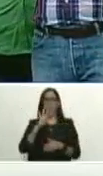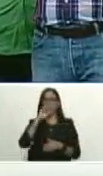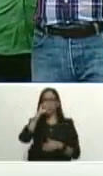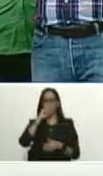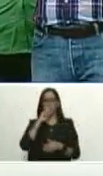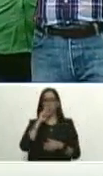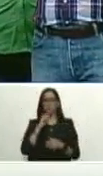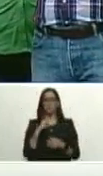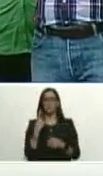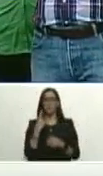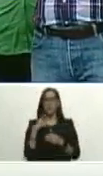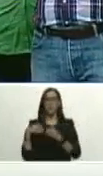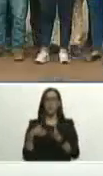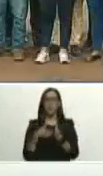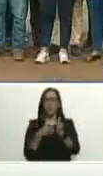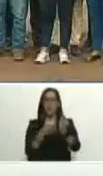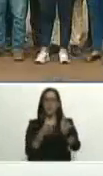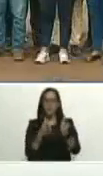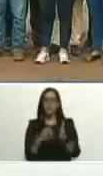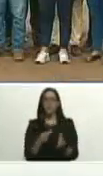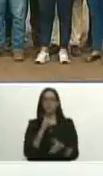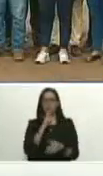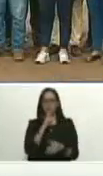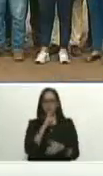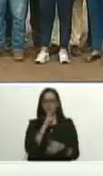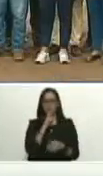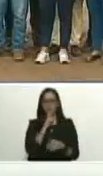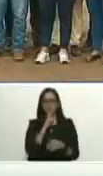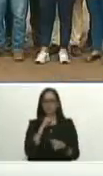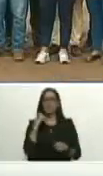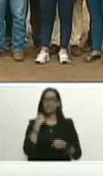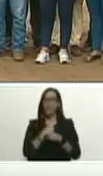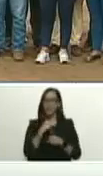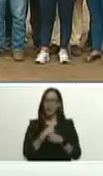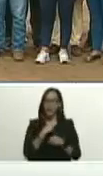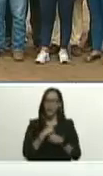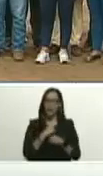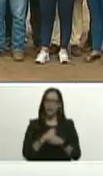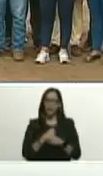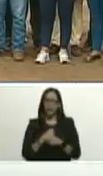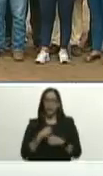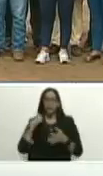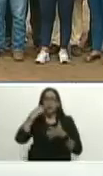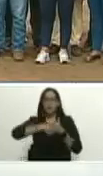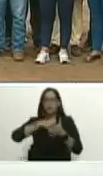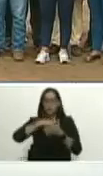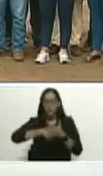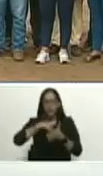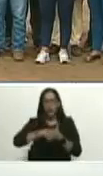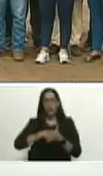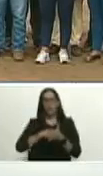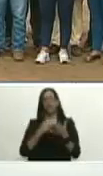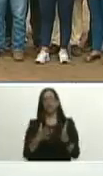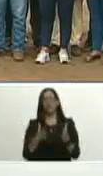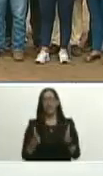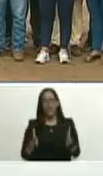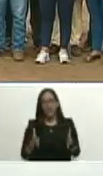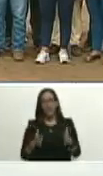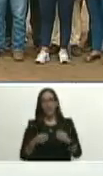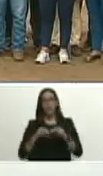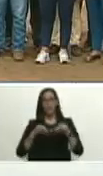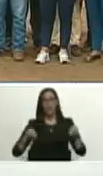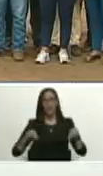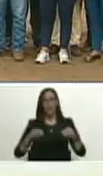de un camino trillado, trabajado, luchado y ganado con el terreno